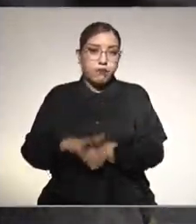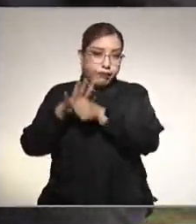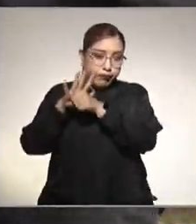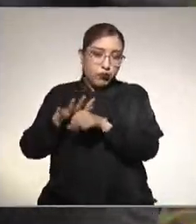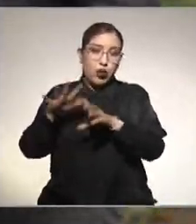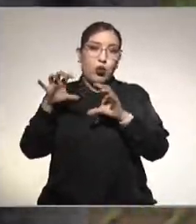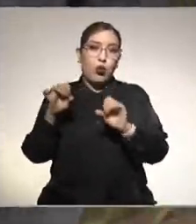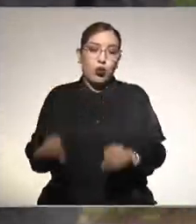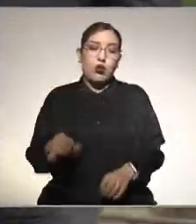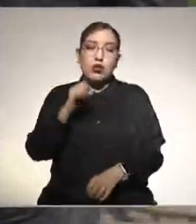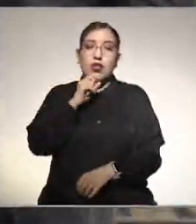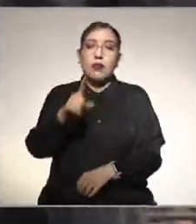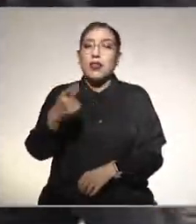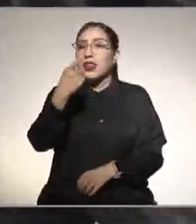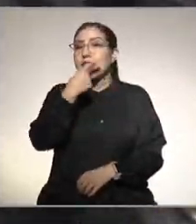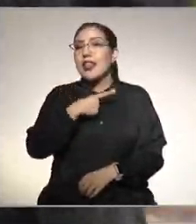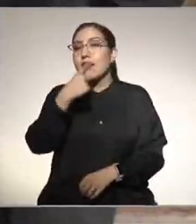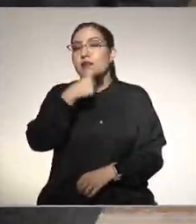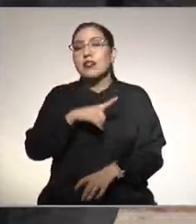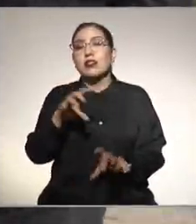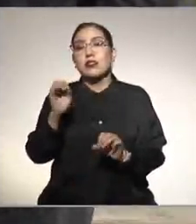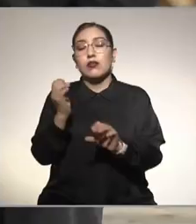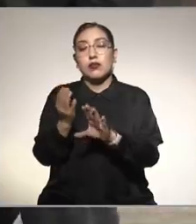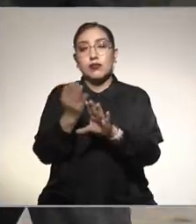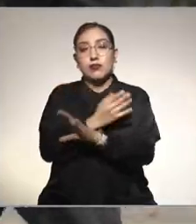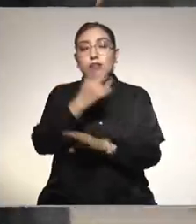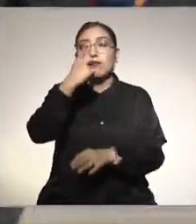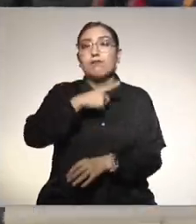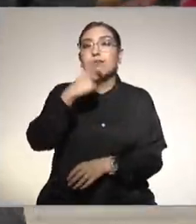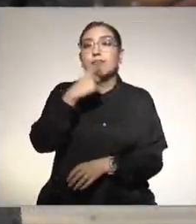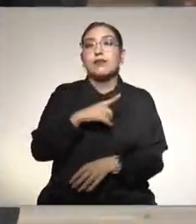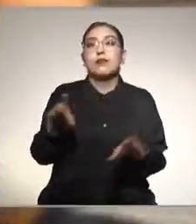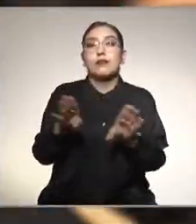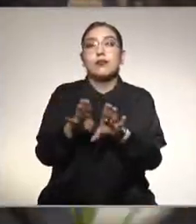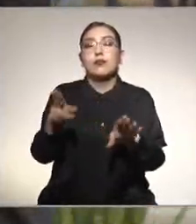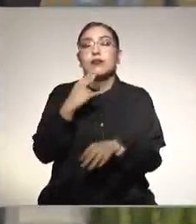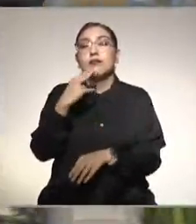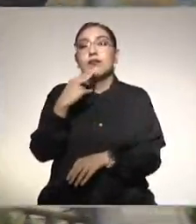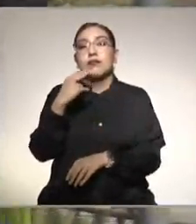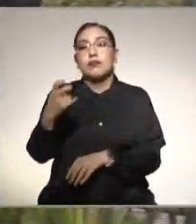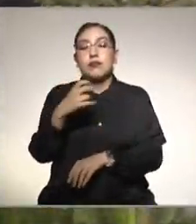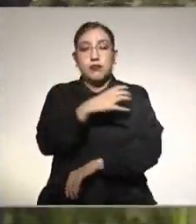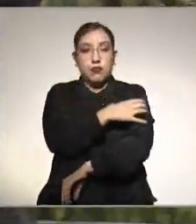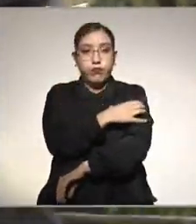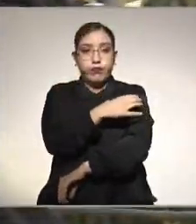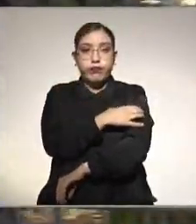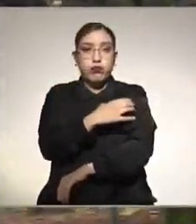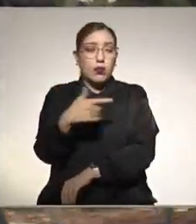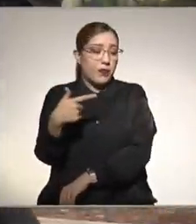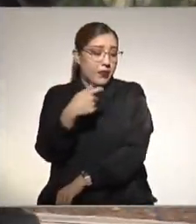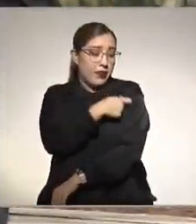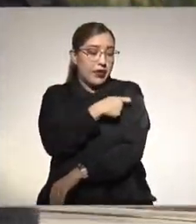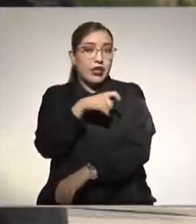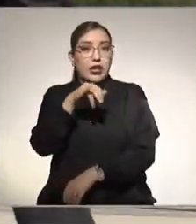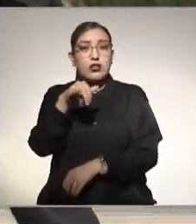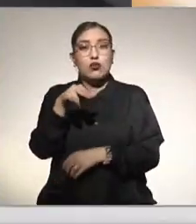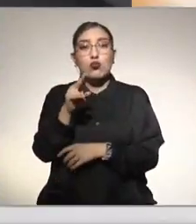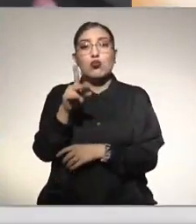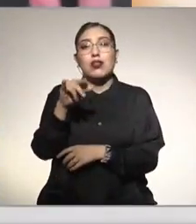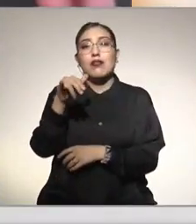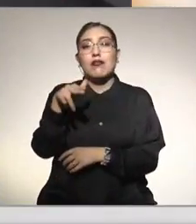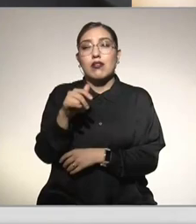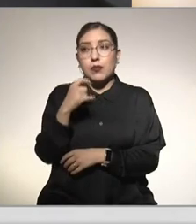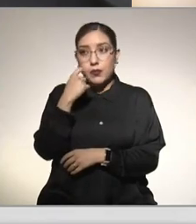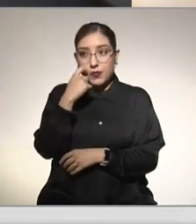prediabetes como por prediabetes a través de un índice de HOMA que nos habla de la resistencia a la insulina. A nivel internacional